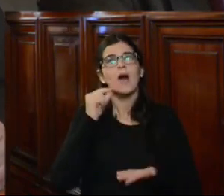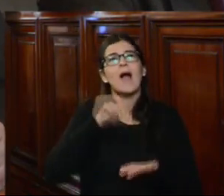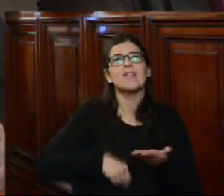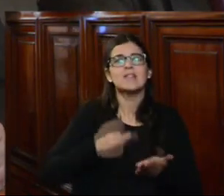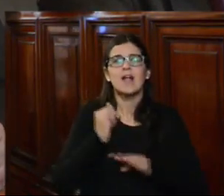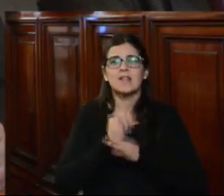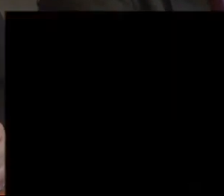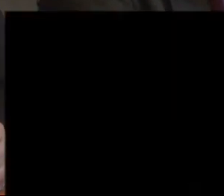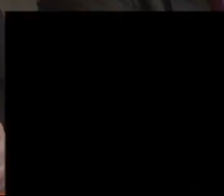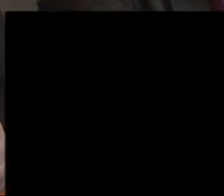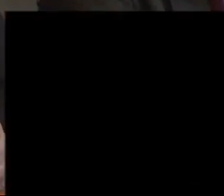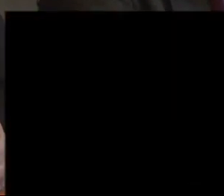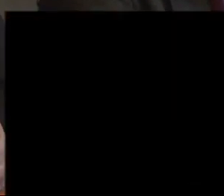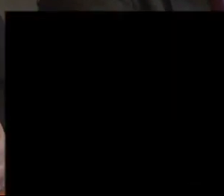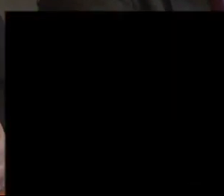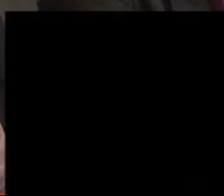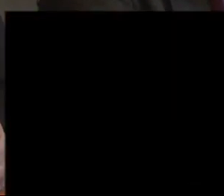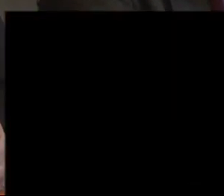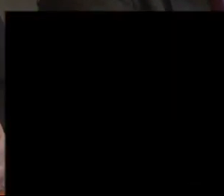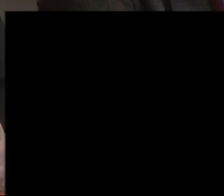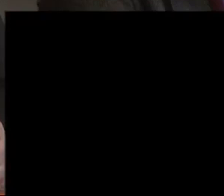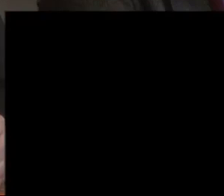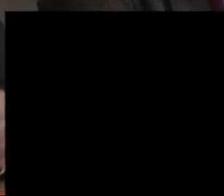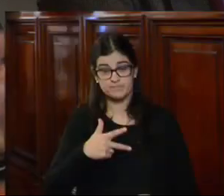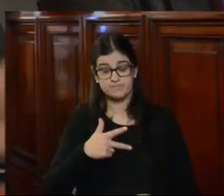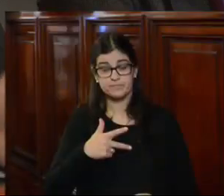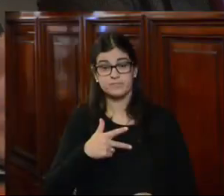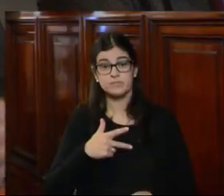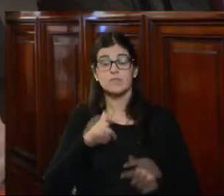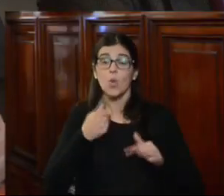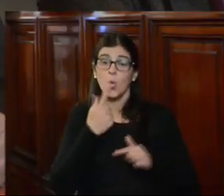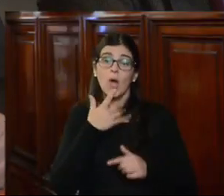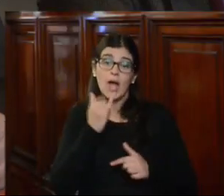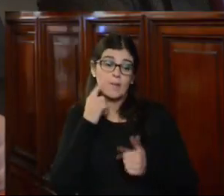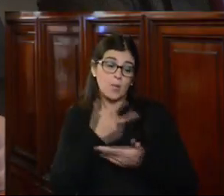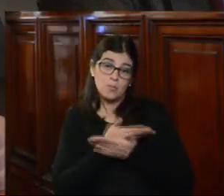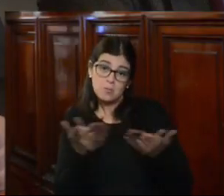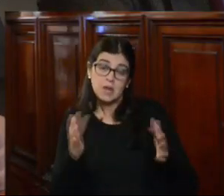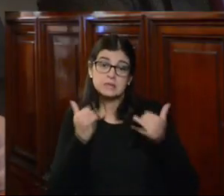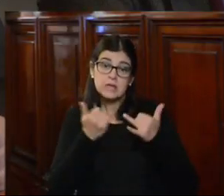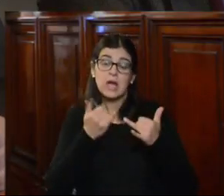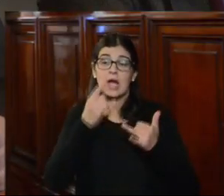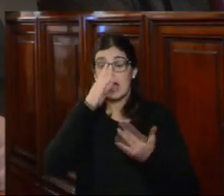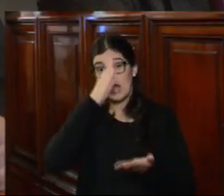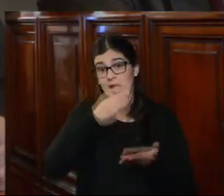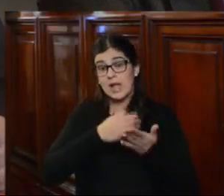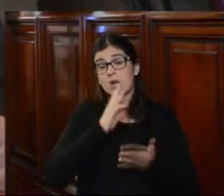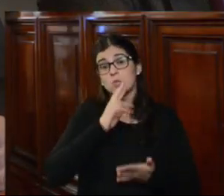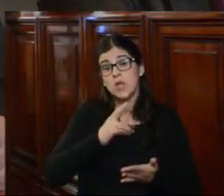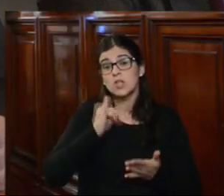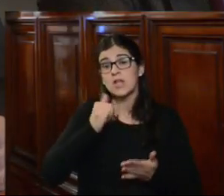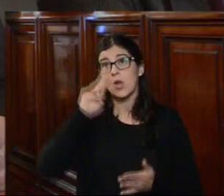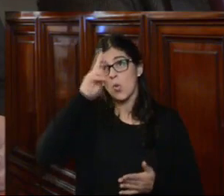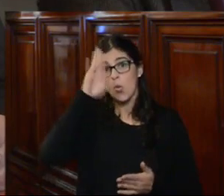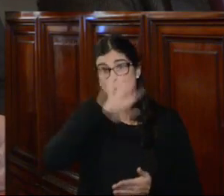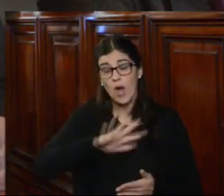institucional para el ejercicio de los derechos humanos. Es un buen ejemplo de lo antes señalado, el fallo del Tribunal de Apelaciones de